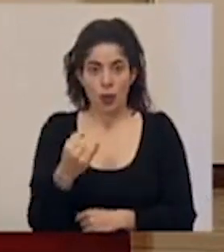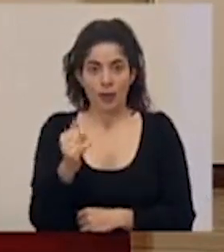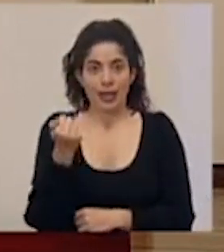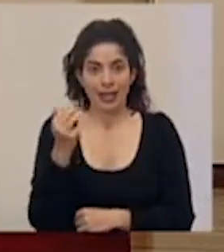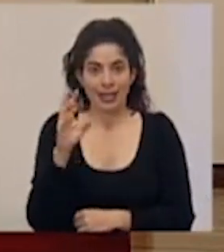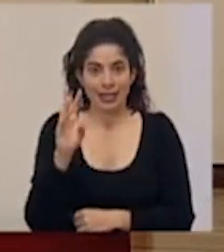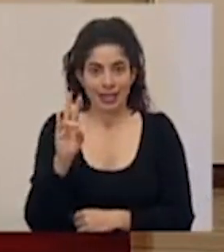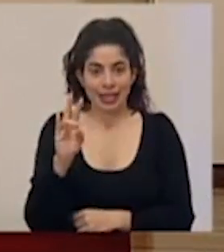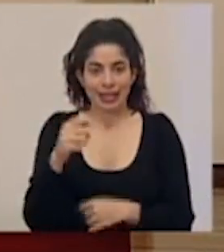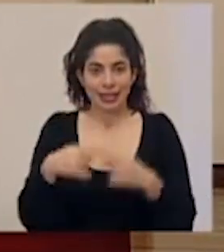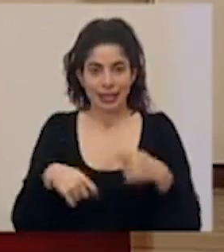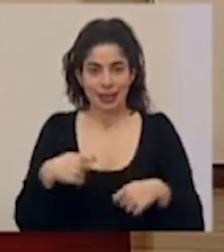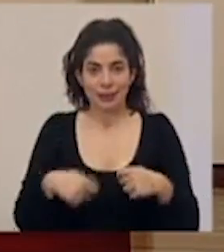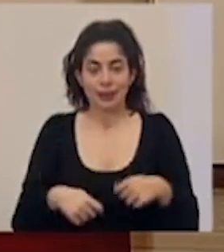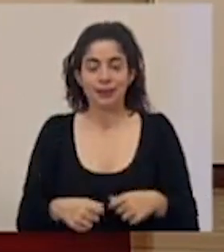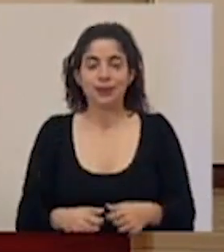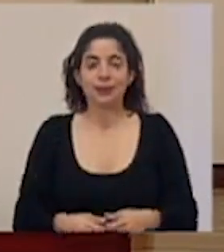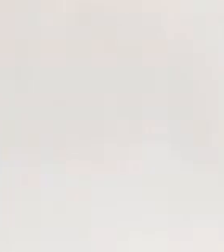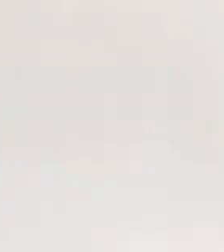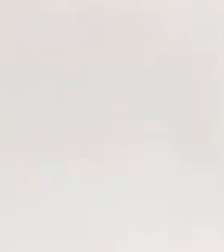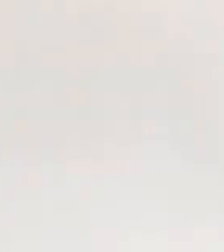jueves 17 de septiembre.